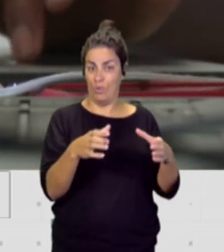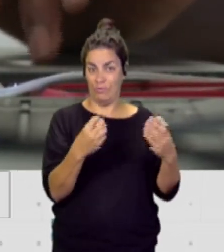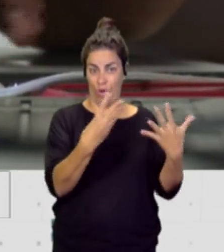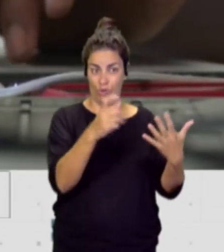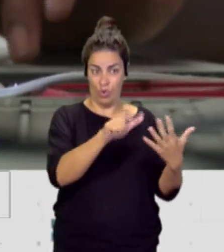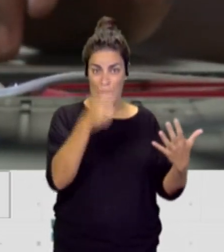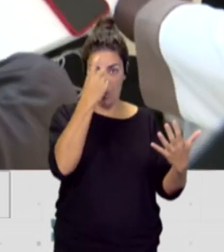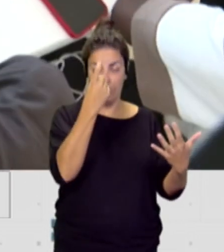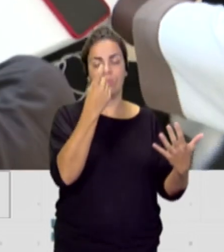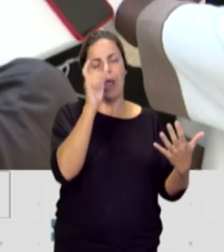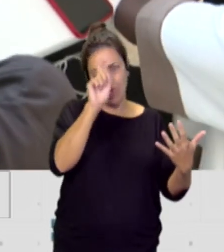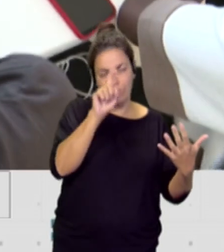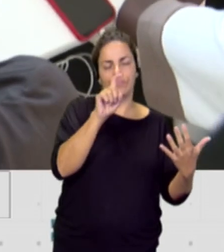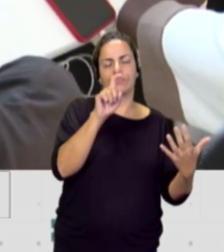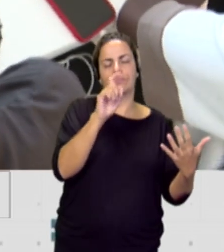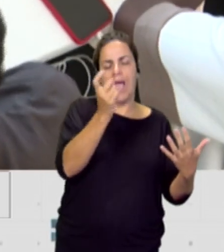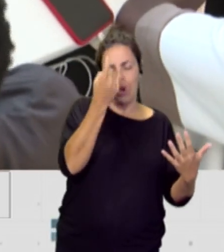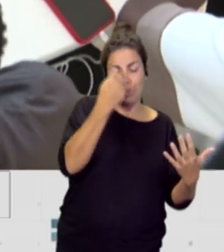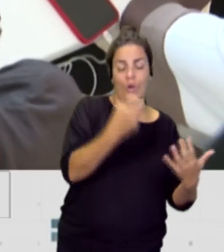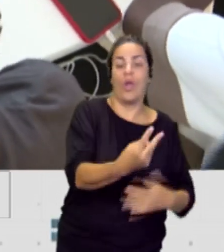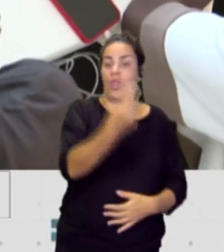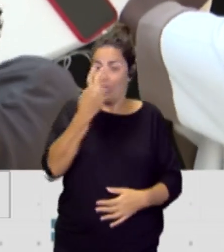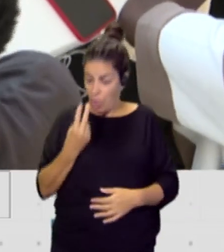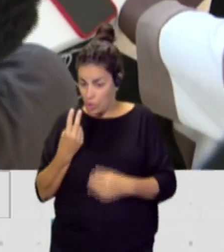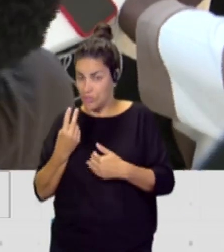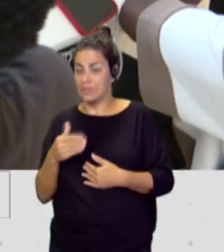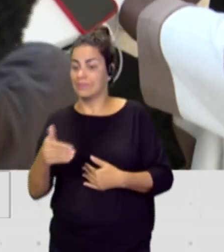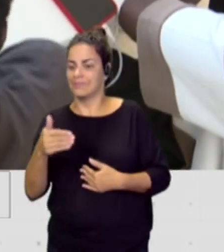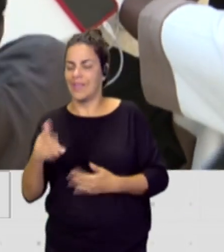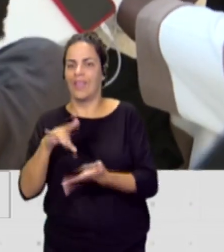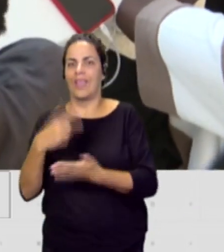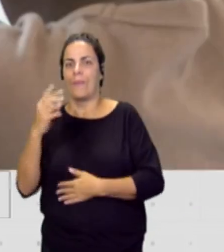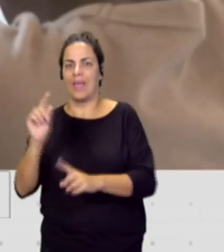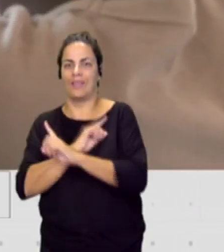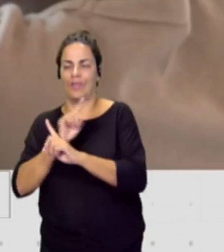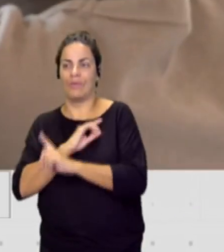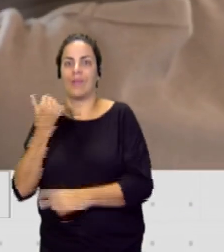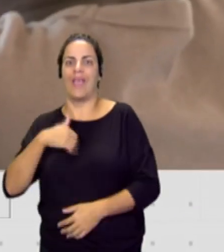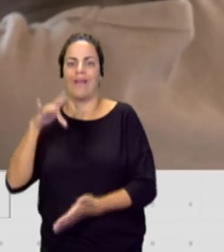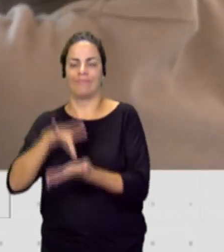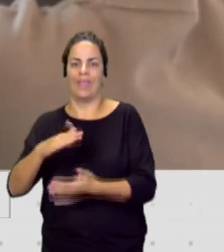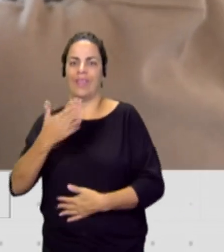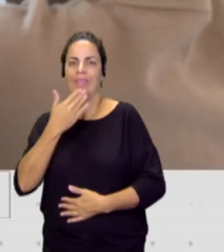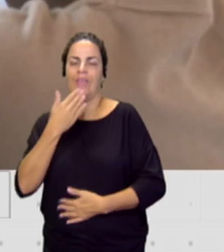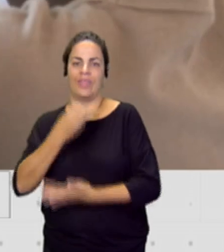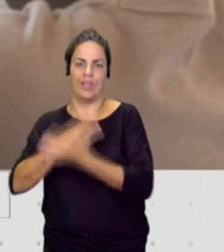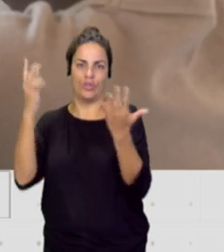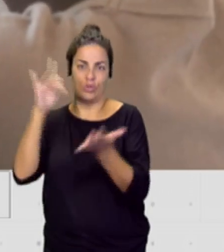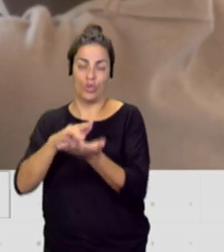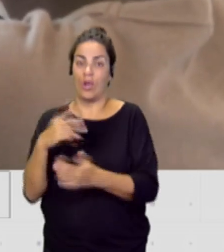18 años el próximo 20 de noviembre. Y como son mayores, pues tienen que dejar el piso tutelado